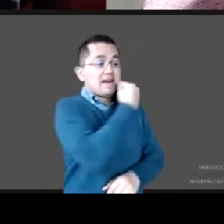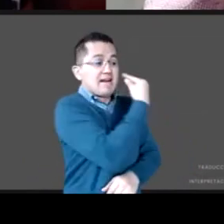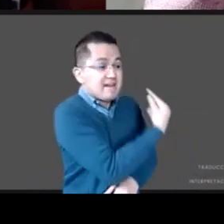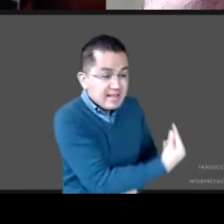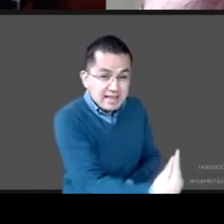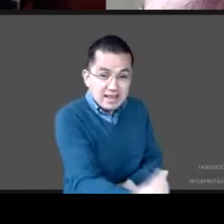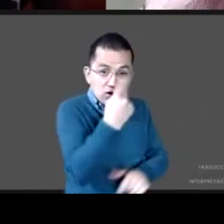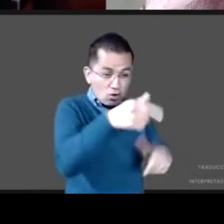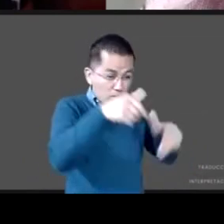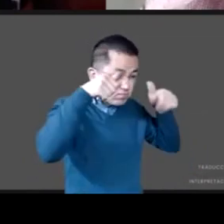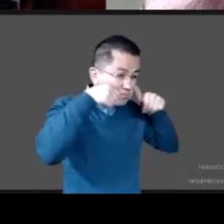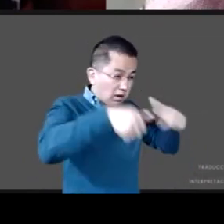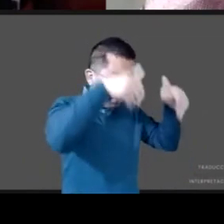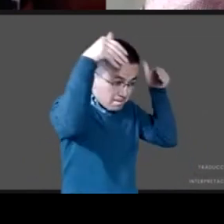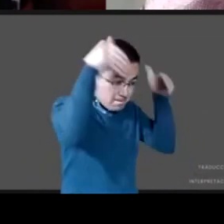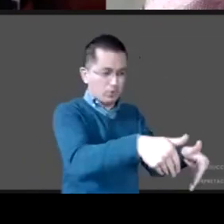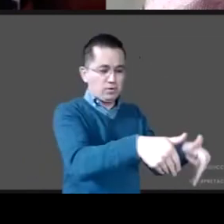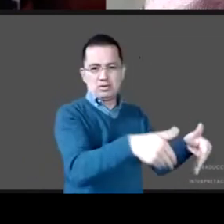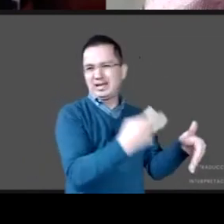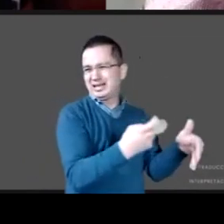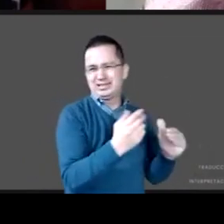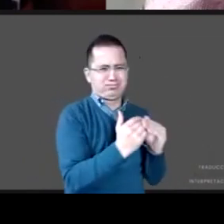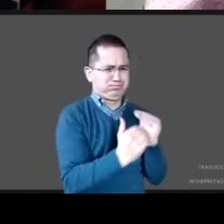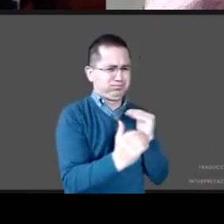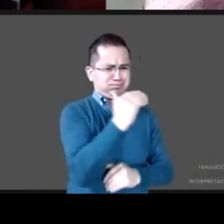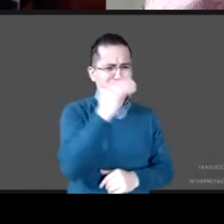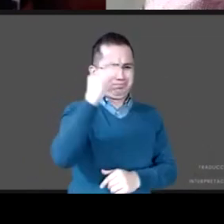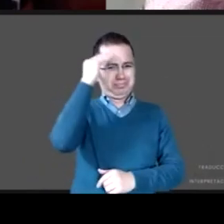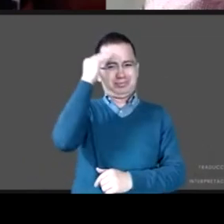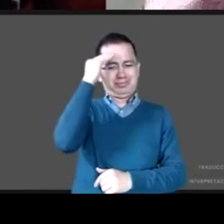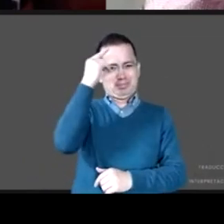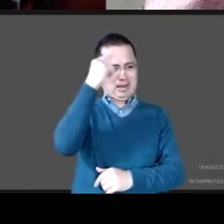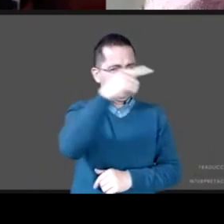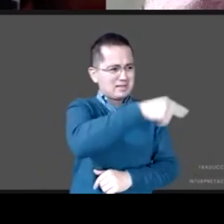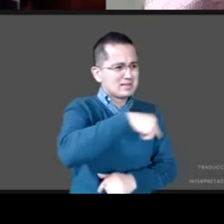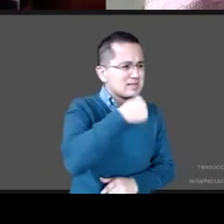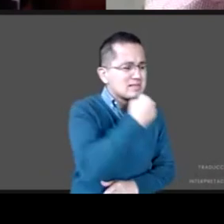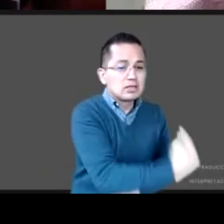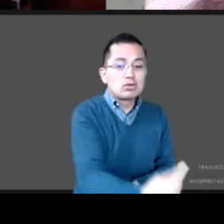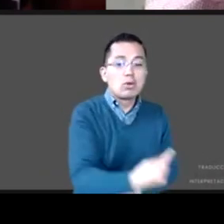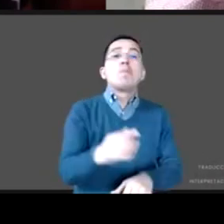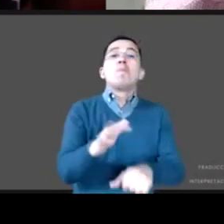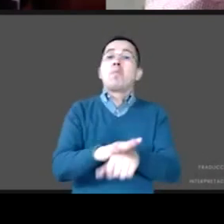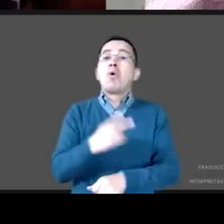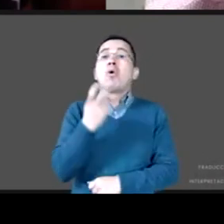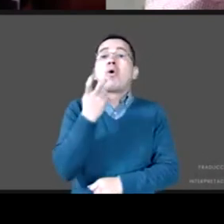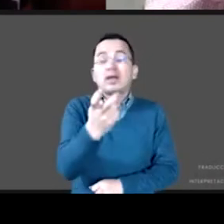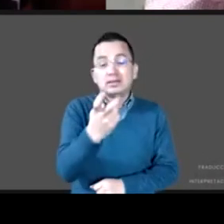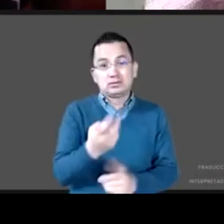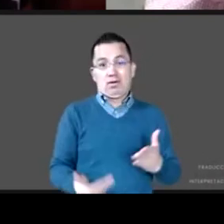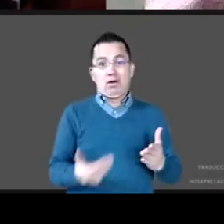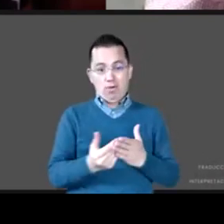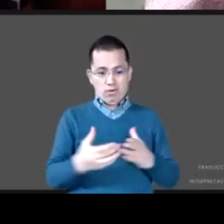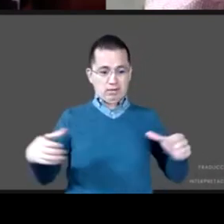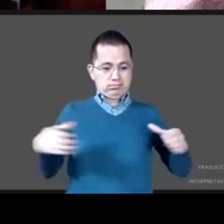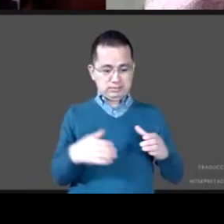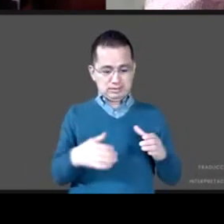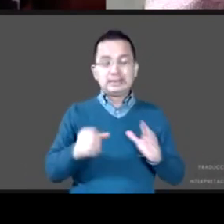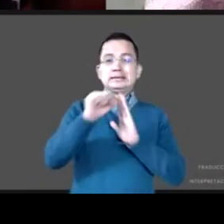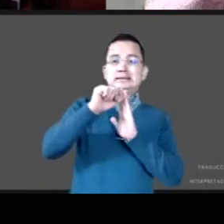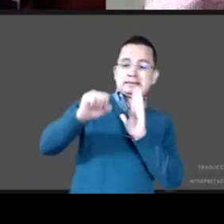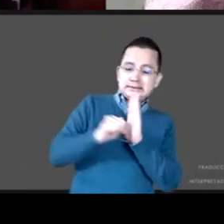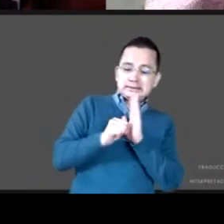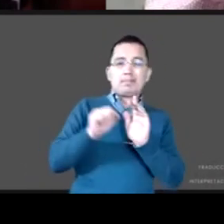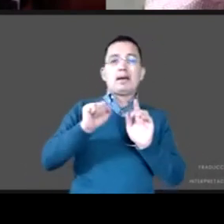de toda la política pública por eso es la poderosa idea del sistema integral de protección a la infancia y niños y adolescentes disciplina